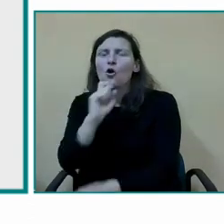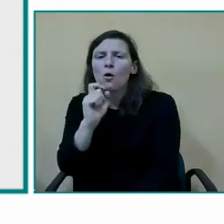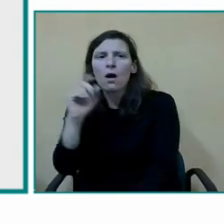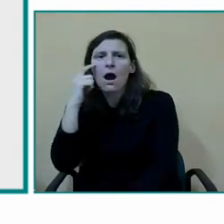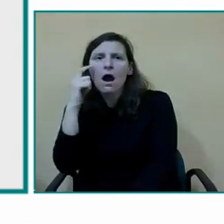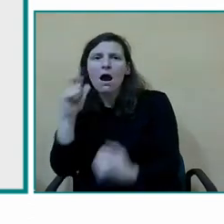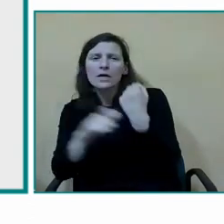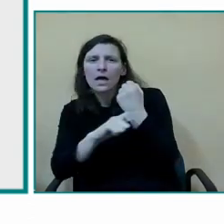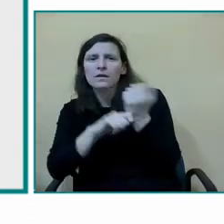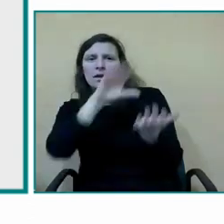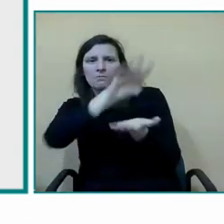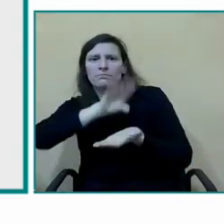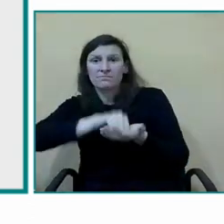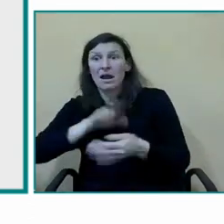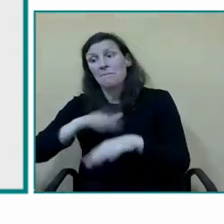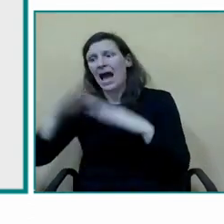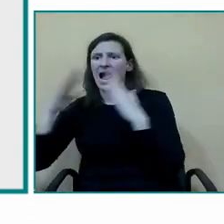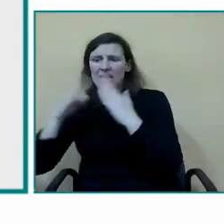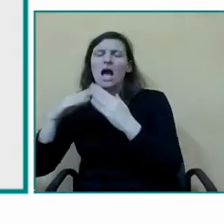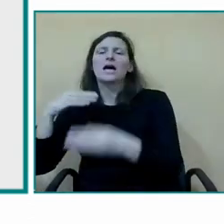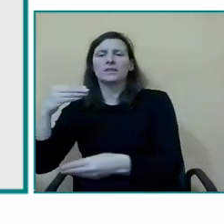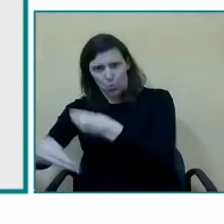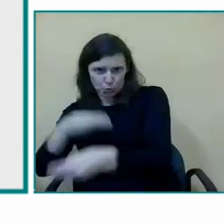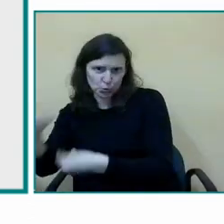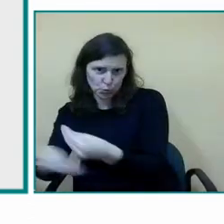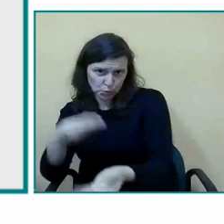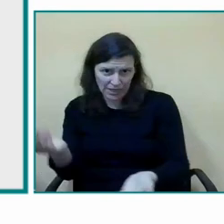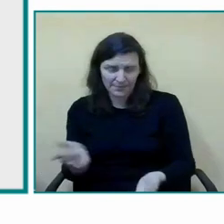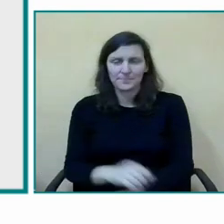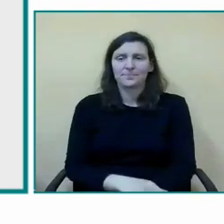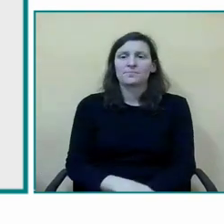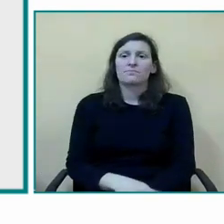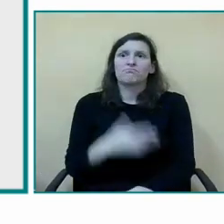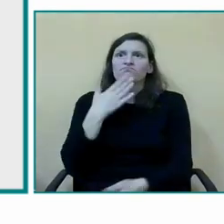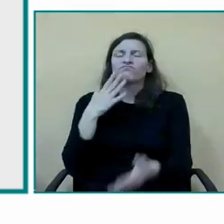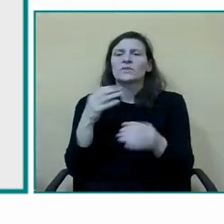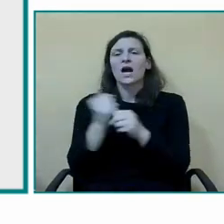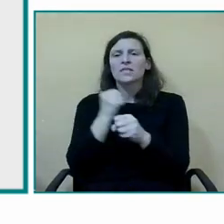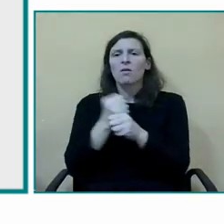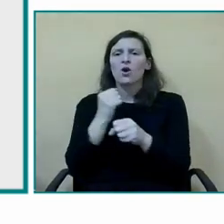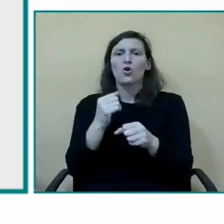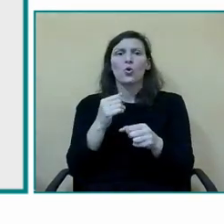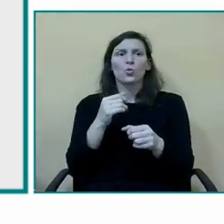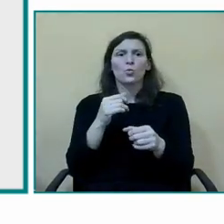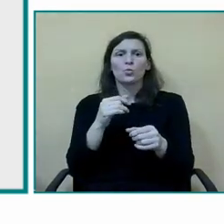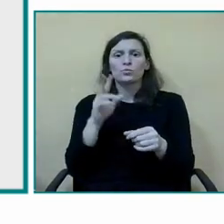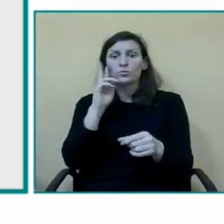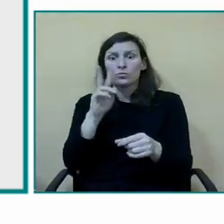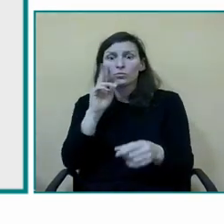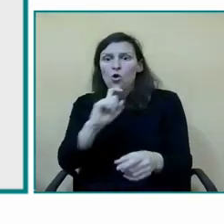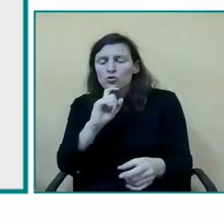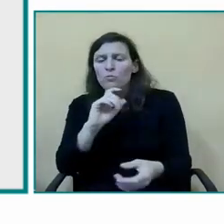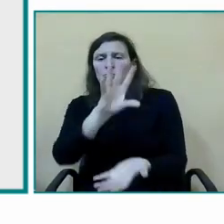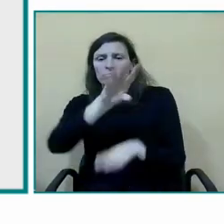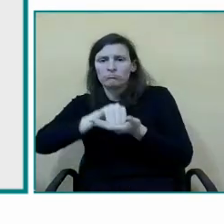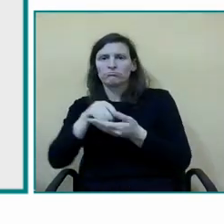es una manera muy lúdica de lo que van a ver y no va a ser un trabajo muy cansado cuando le tengamos que decir algo hacemos